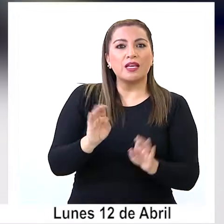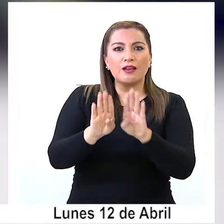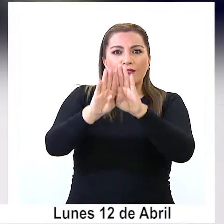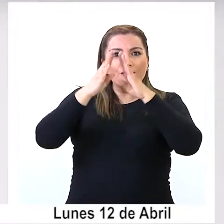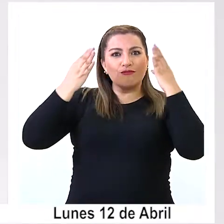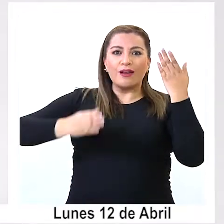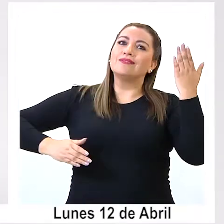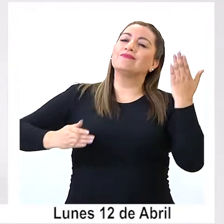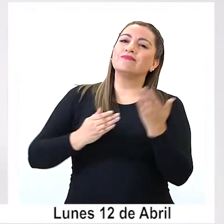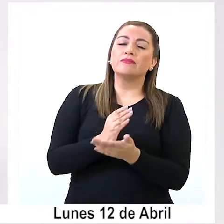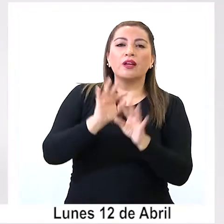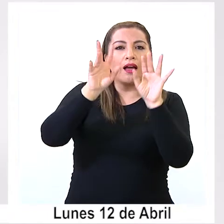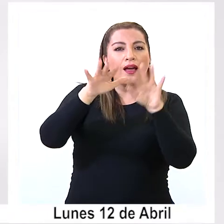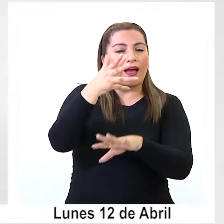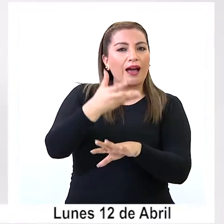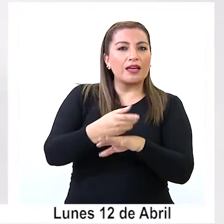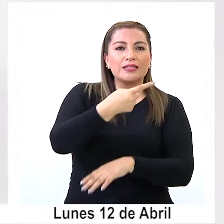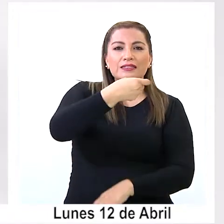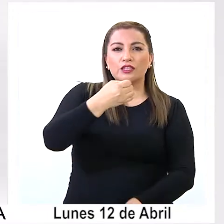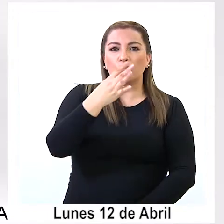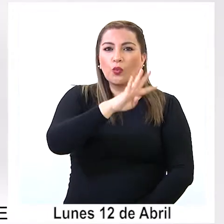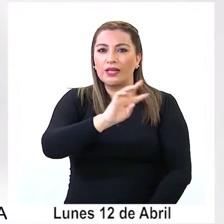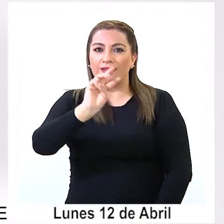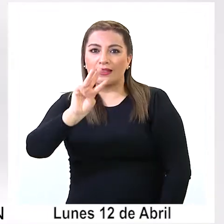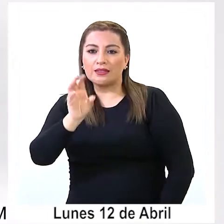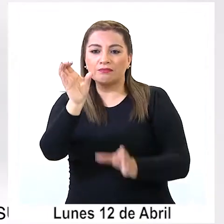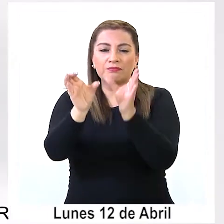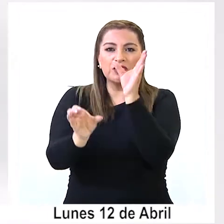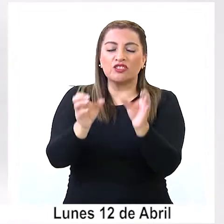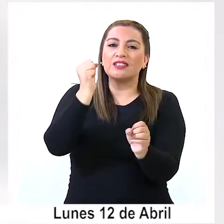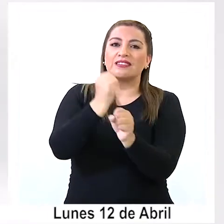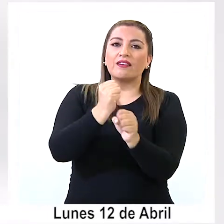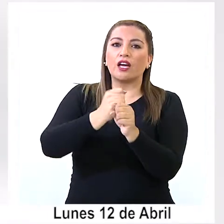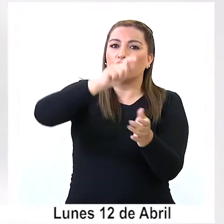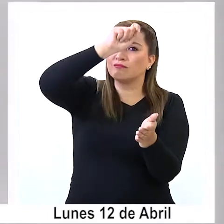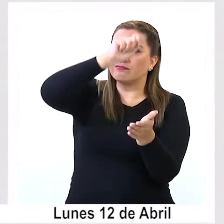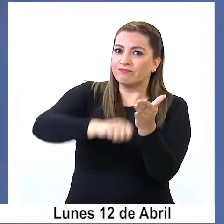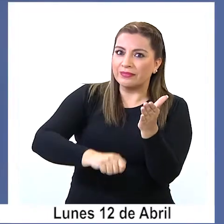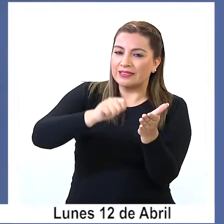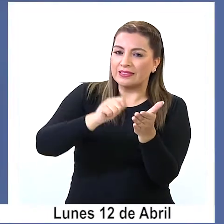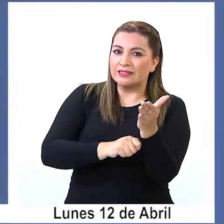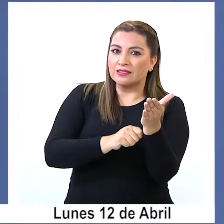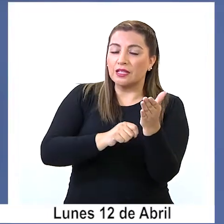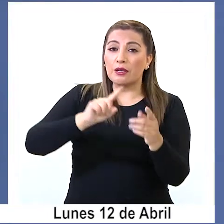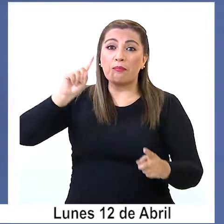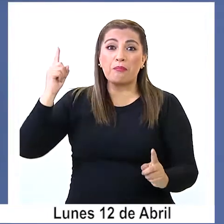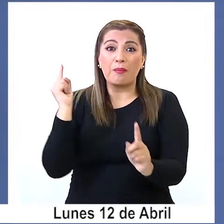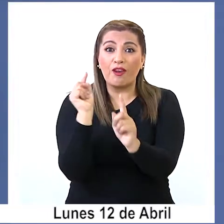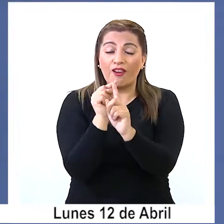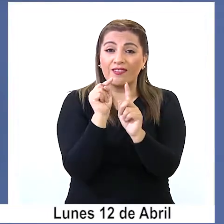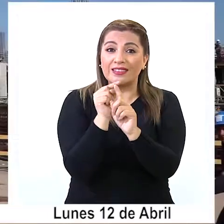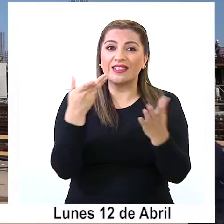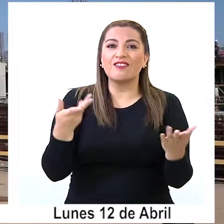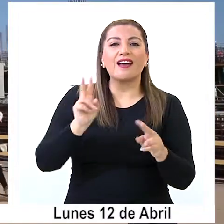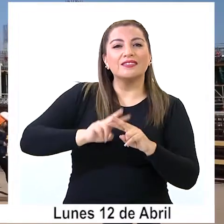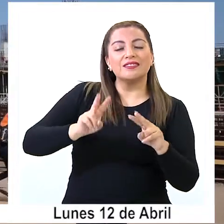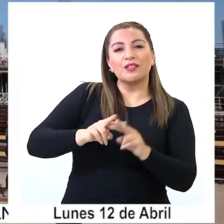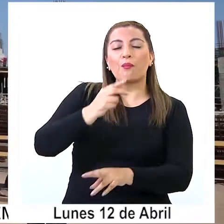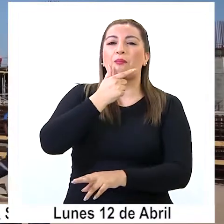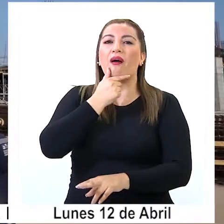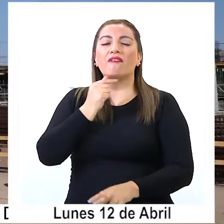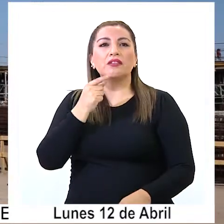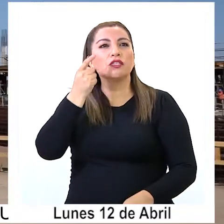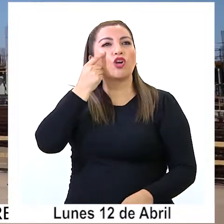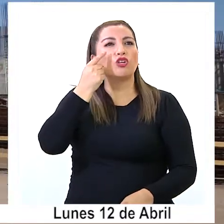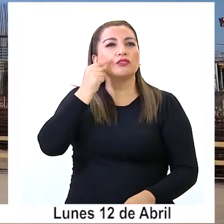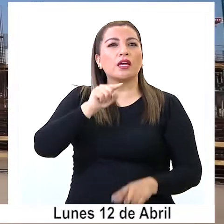portal ya está activo y cuenta con 143 trabajadores inscritos a la fecha, y su principal objetivo es facilitar el